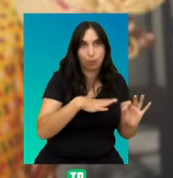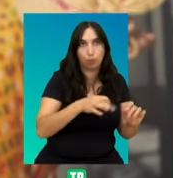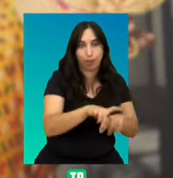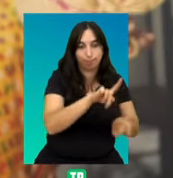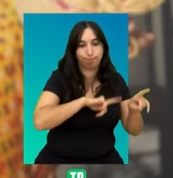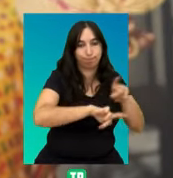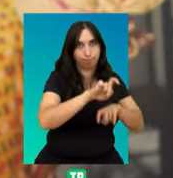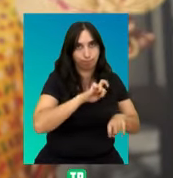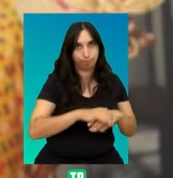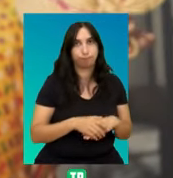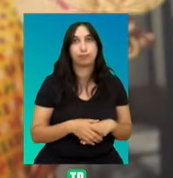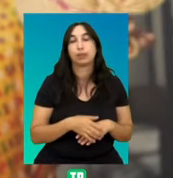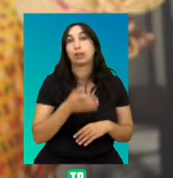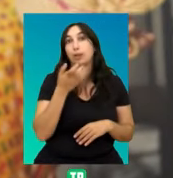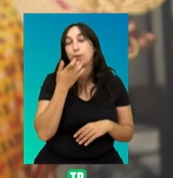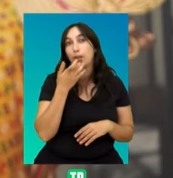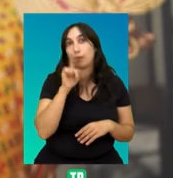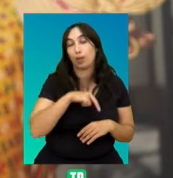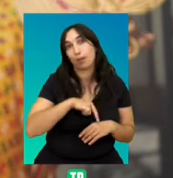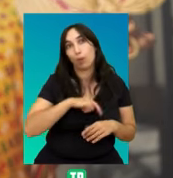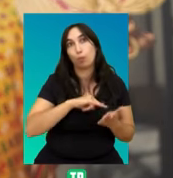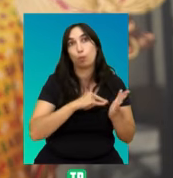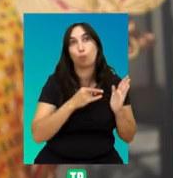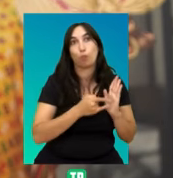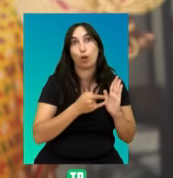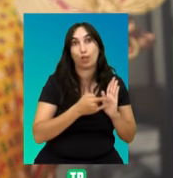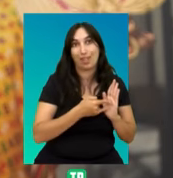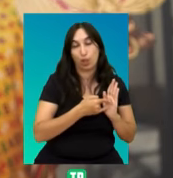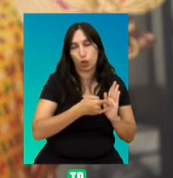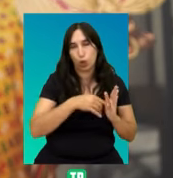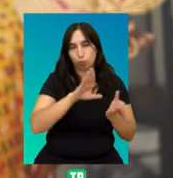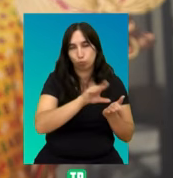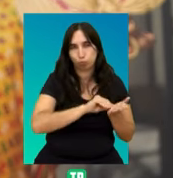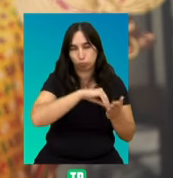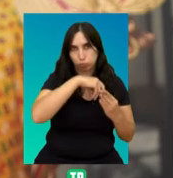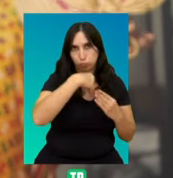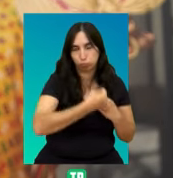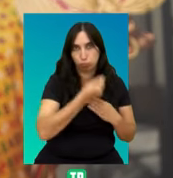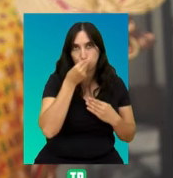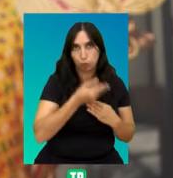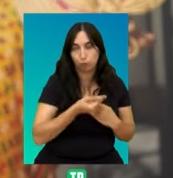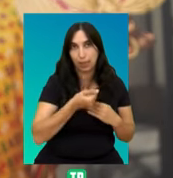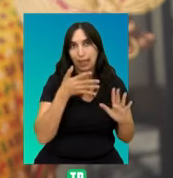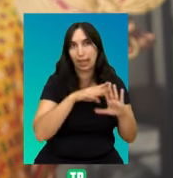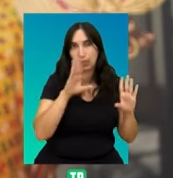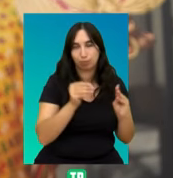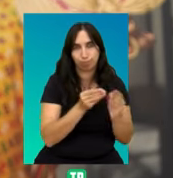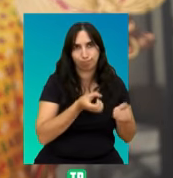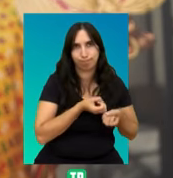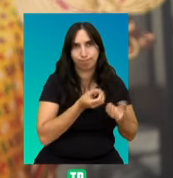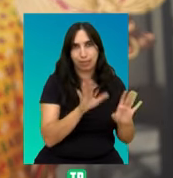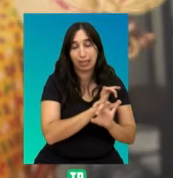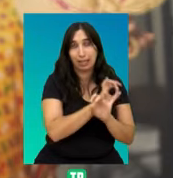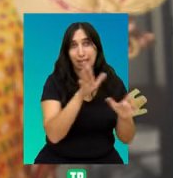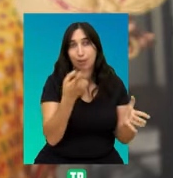reversibles. Duan Elgin, en el didáctico y bien documentado proyecto Choose in Earth, Eligiendo la Tierra, lo resume con crudeza y nos deja